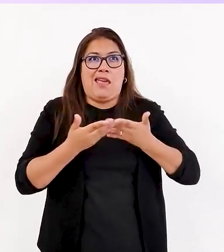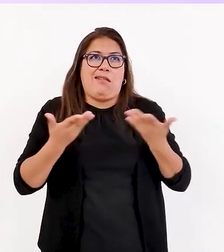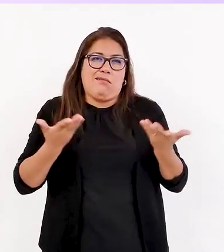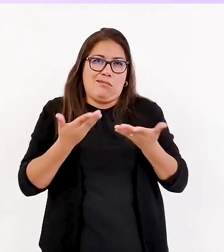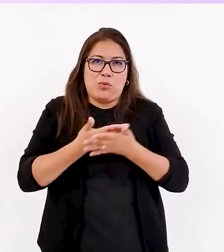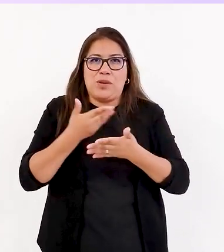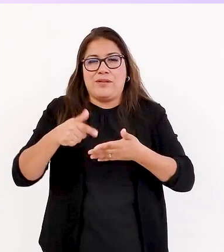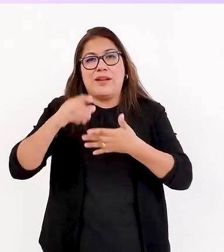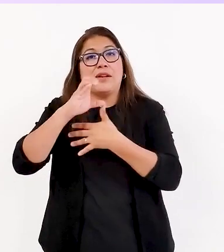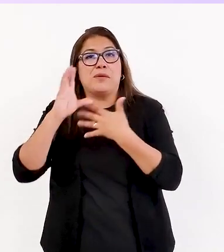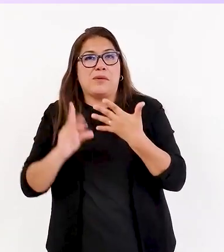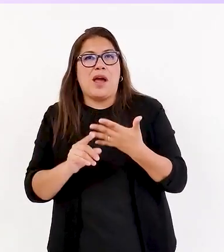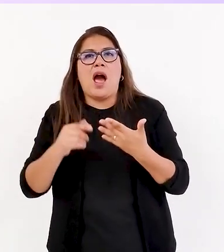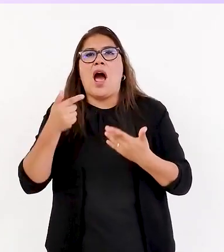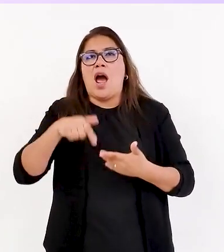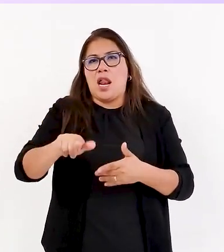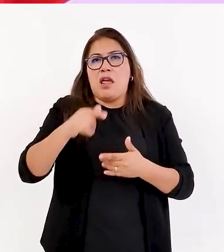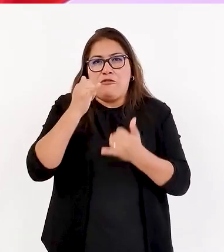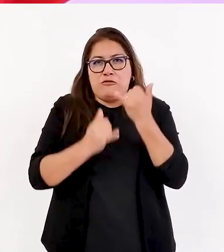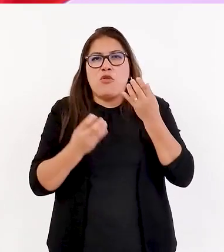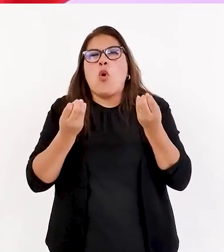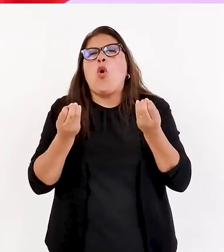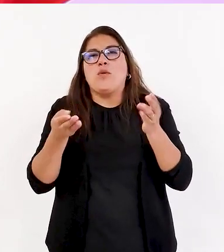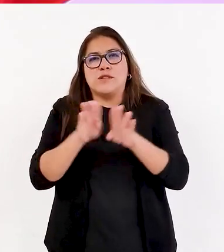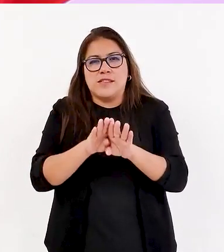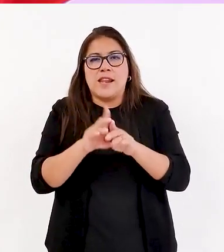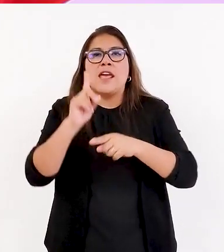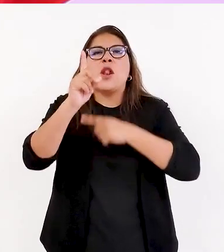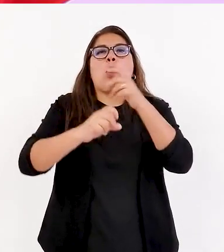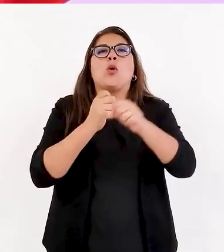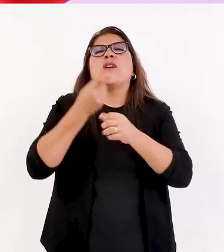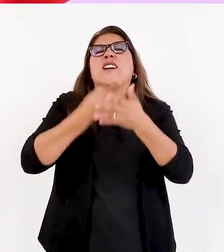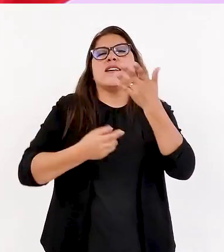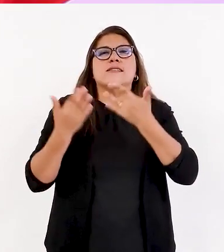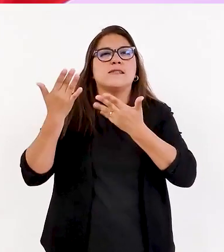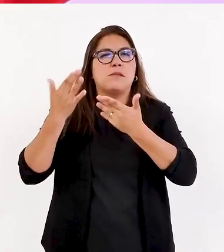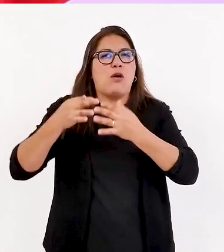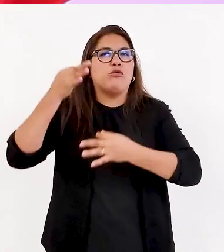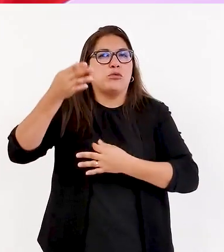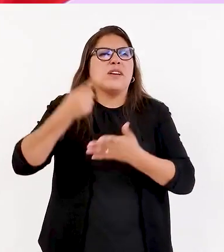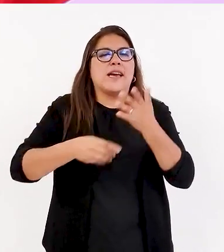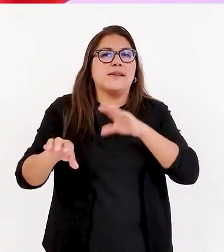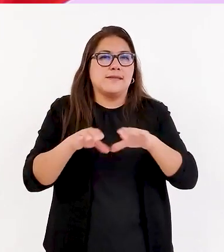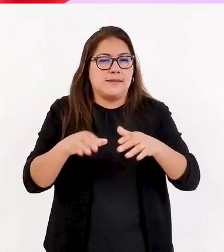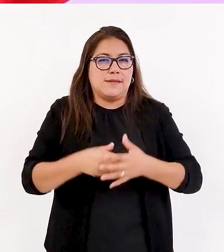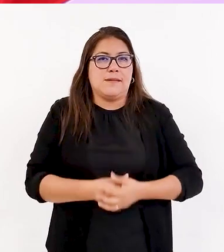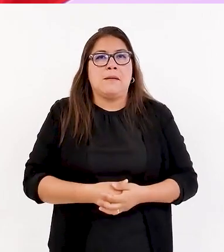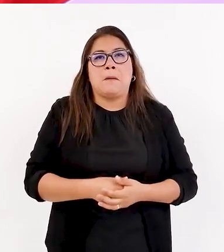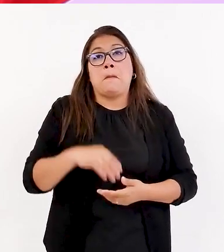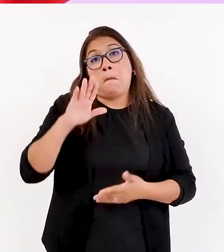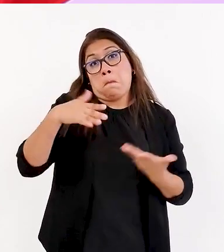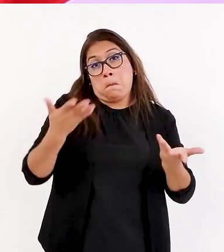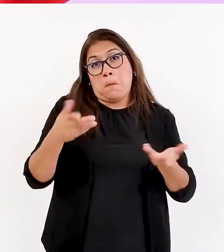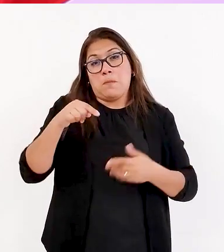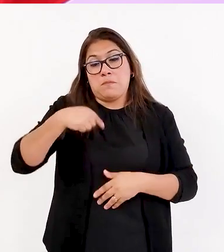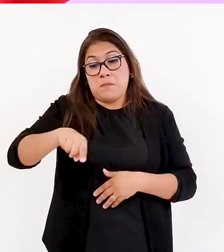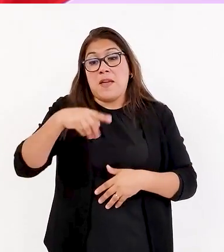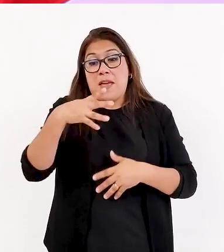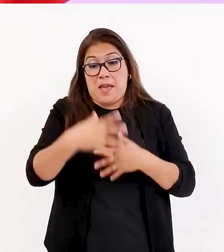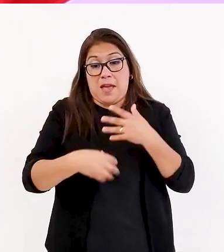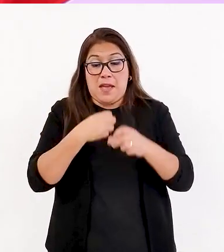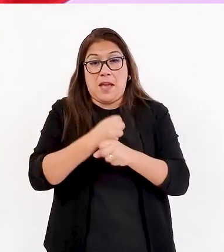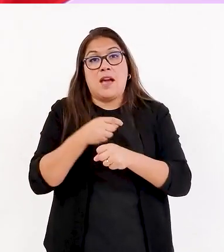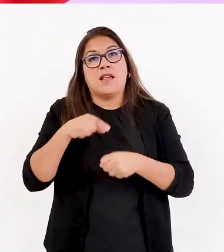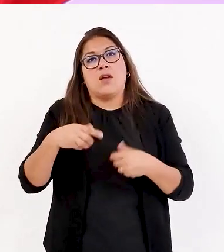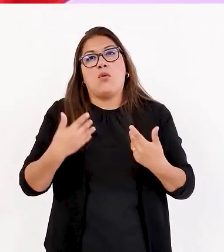cerrando este año y qué nos espera para el 2023? A ver, efectivamente, este año ha sido un año de transición. Tenemos